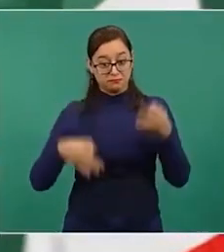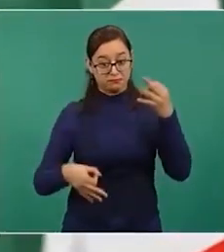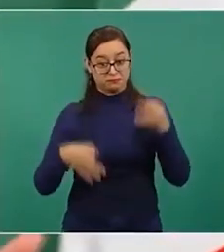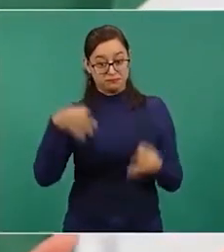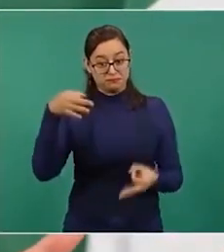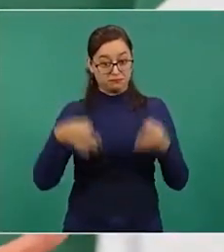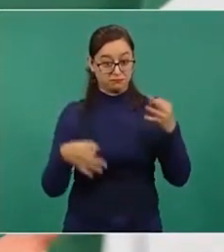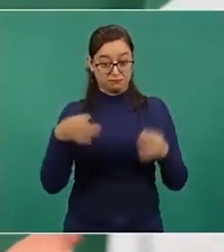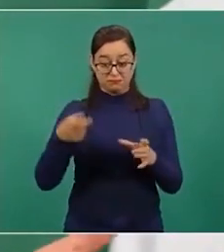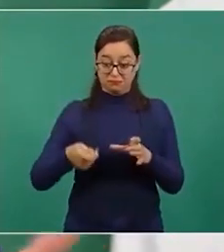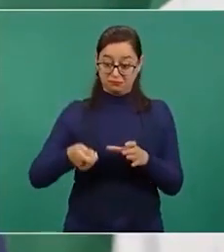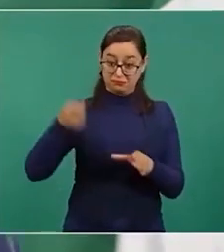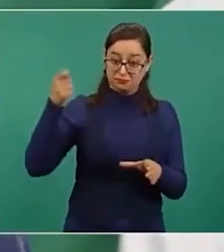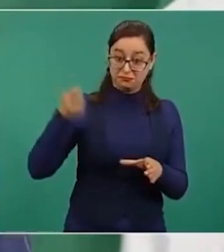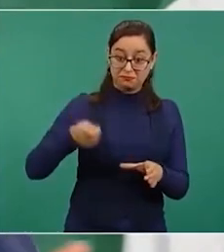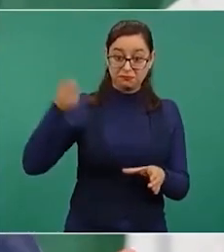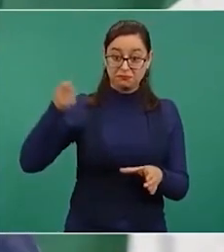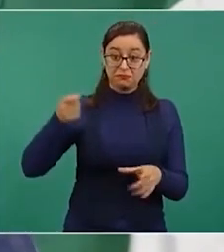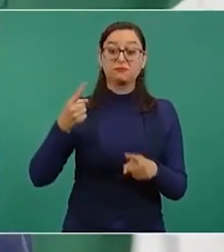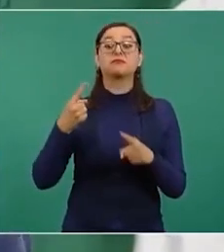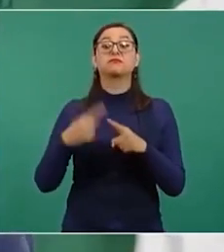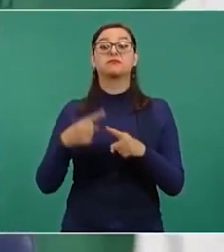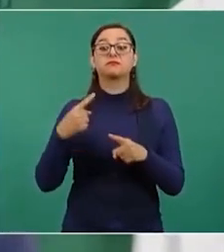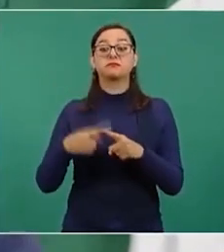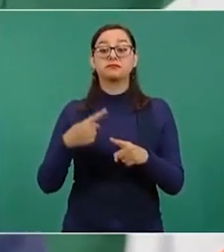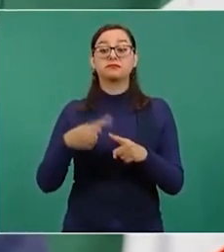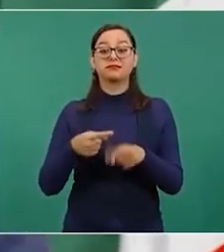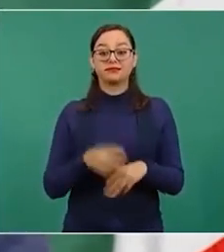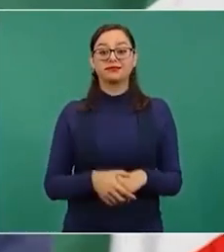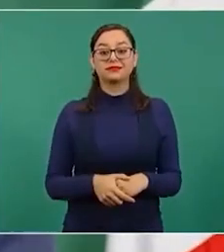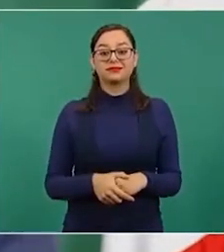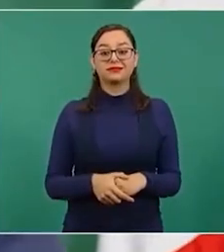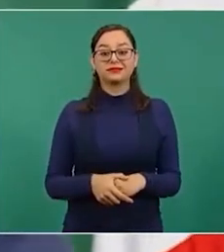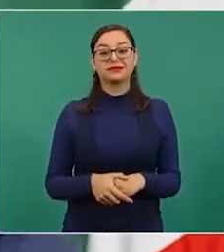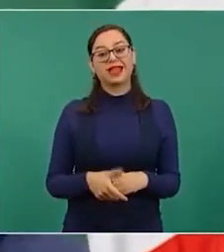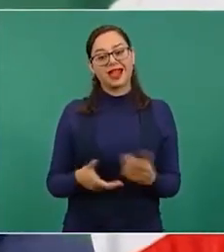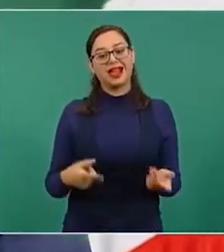pues este de esos en donde